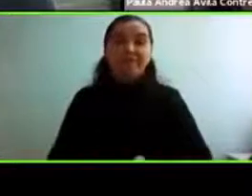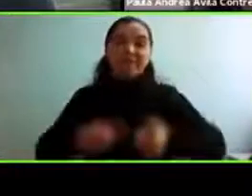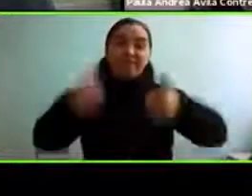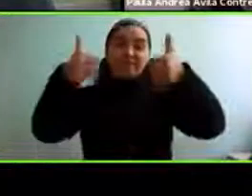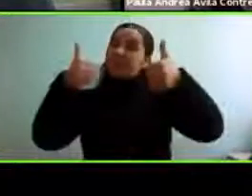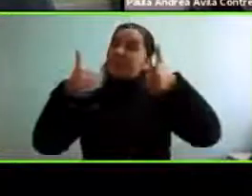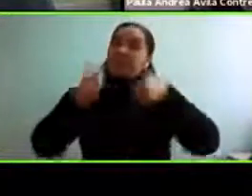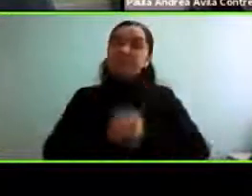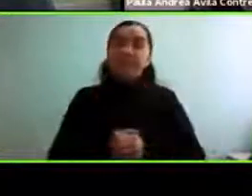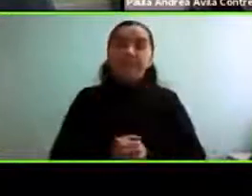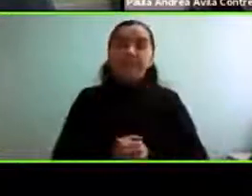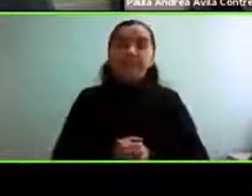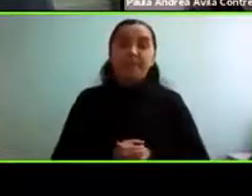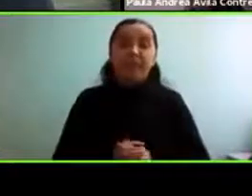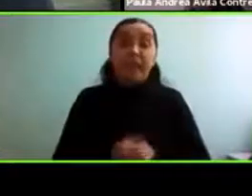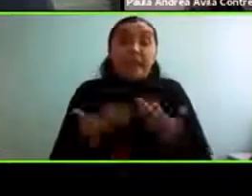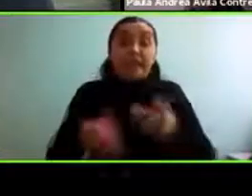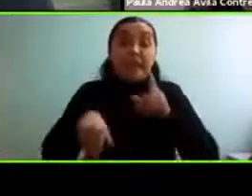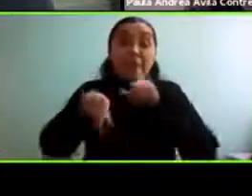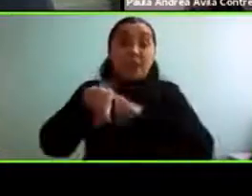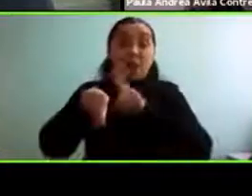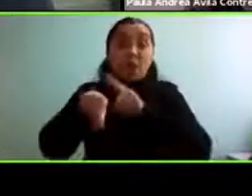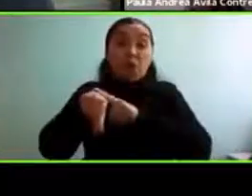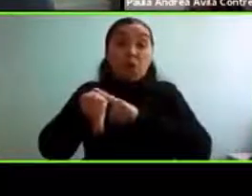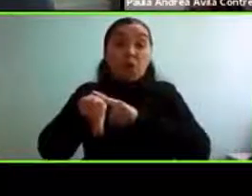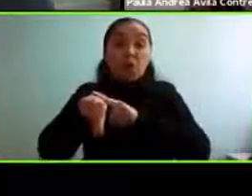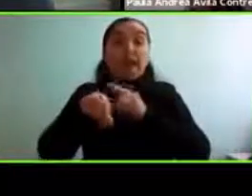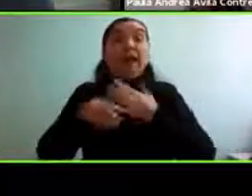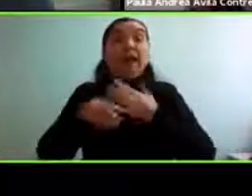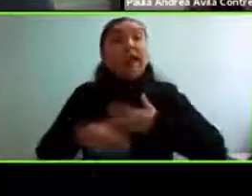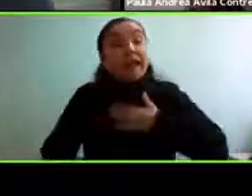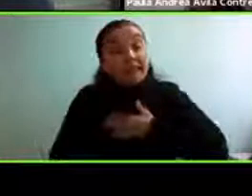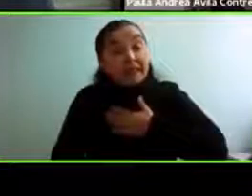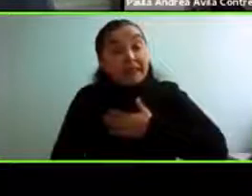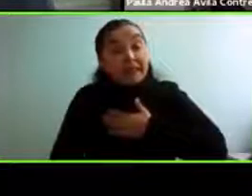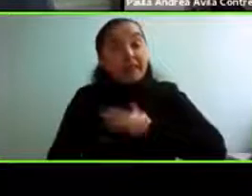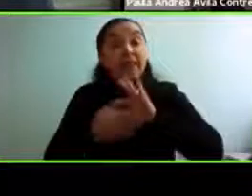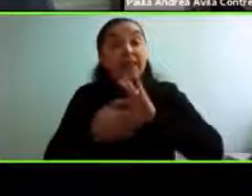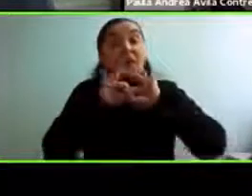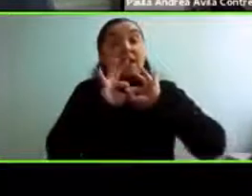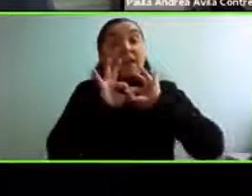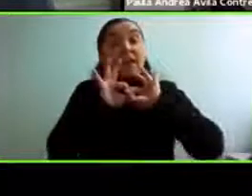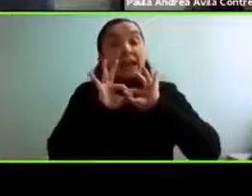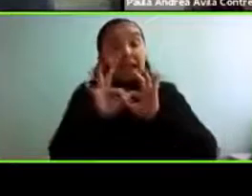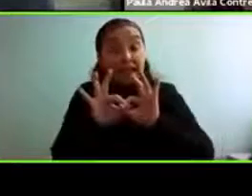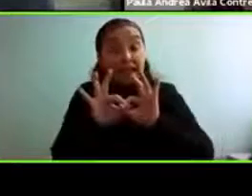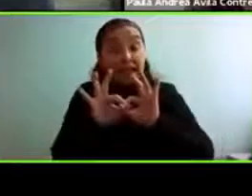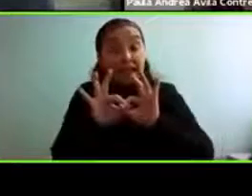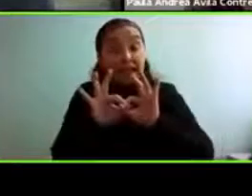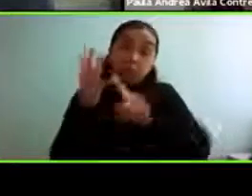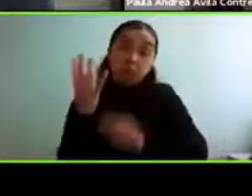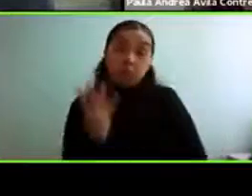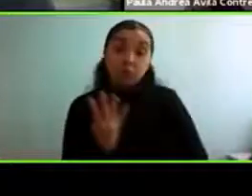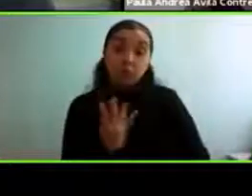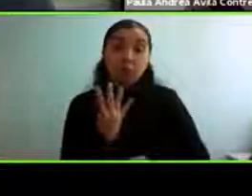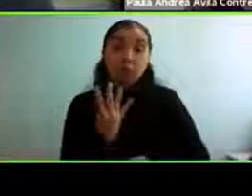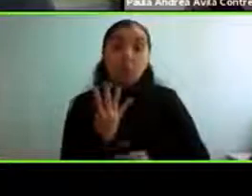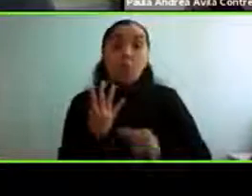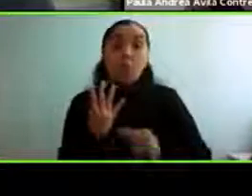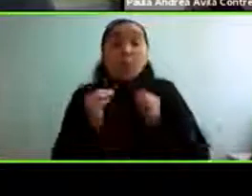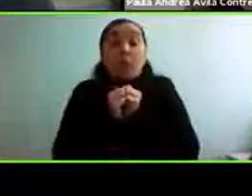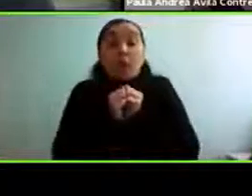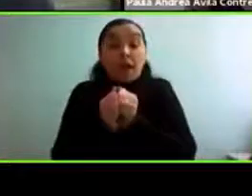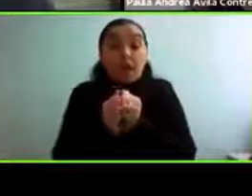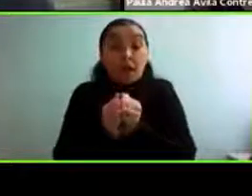estamos en la hora quiero agradecerles a las cuatro por estar acompañándonos en esto